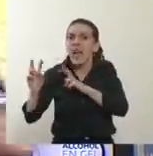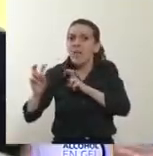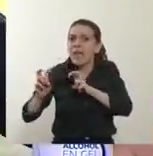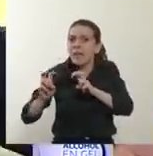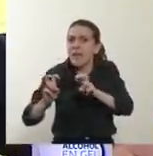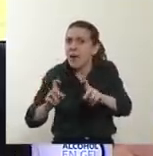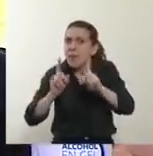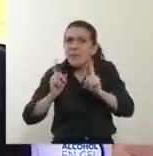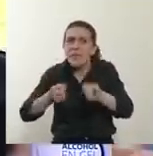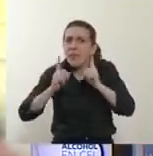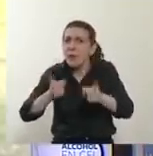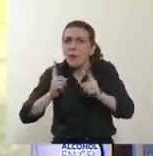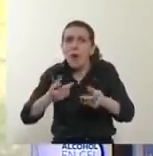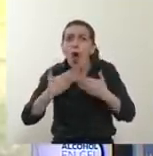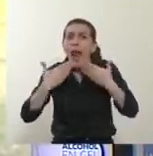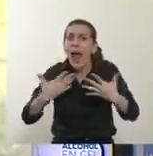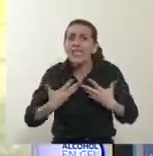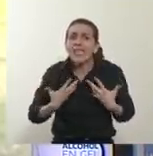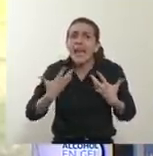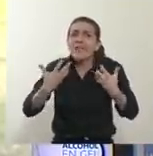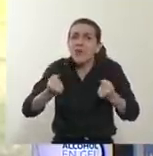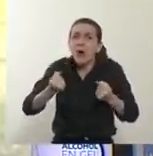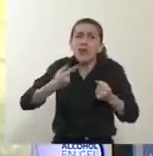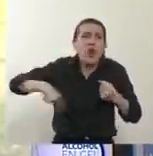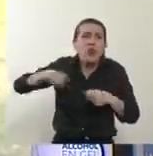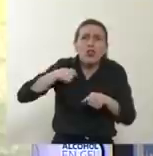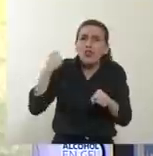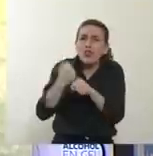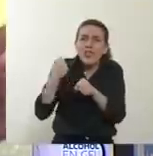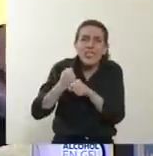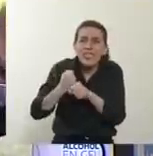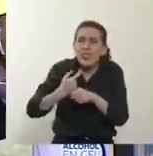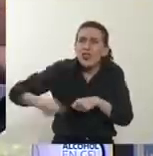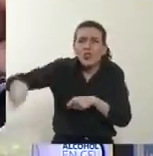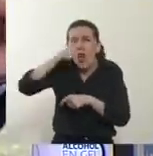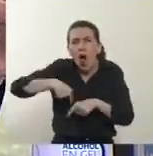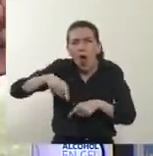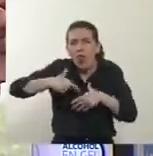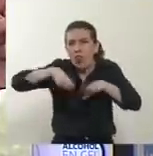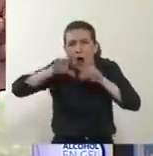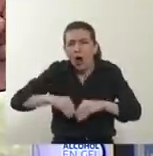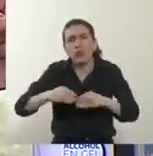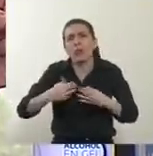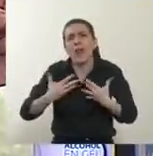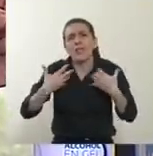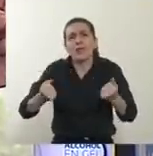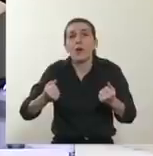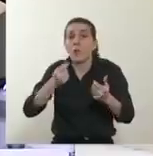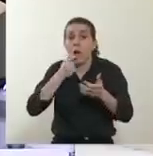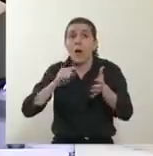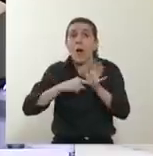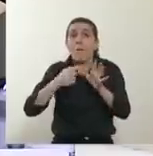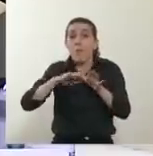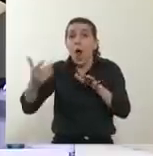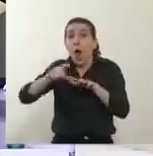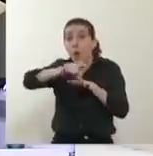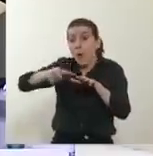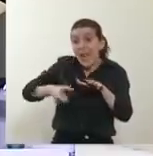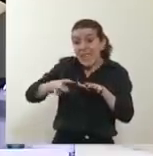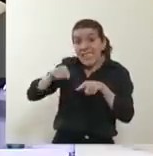por todo el esfuerzo y por todo el trabajo que hicimos. Si en la provincia de Buenos Aires no hubiéramos